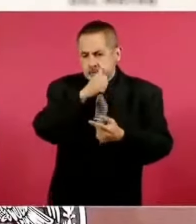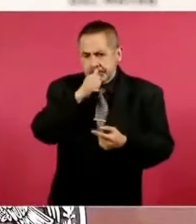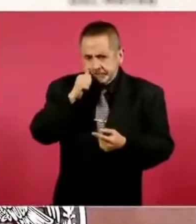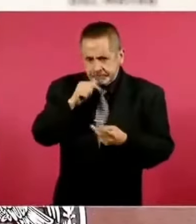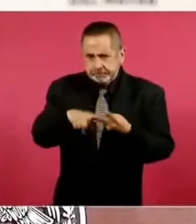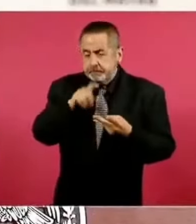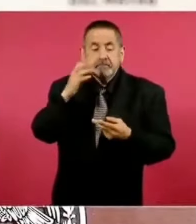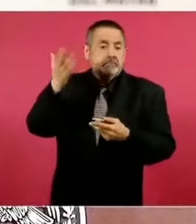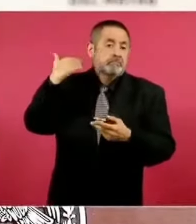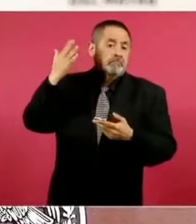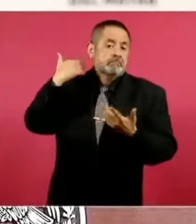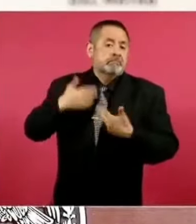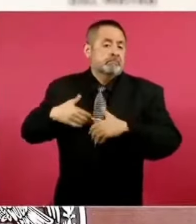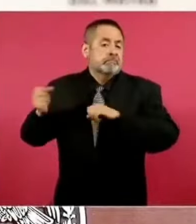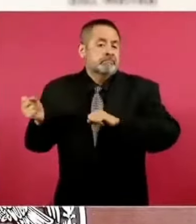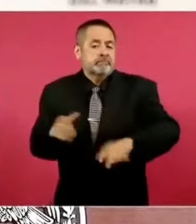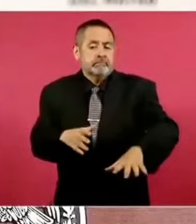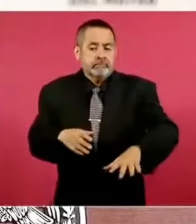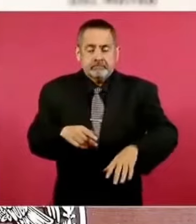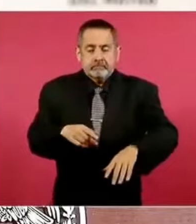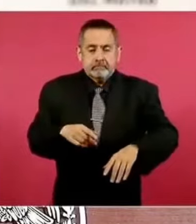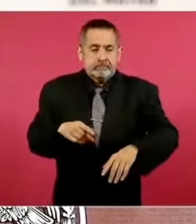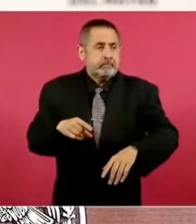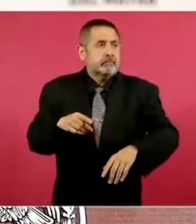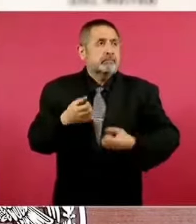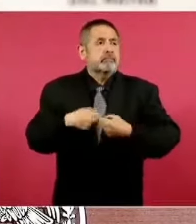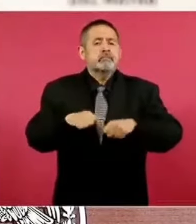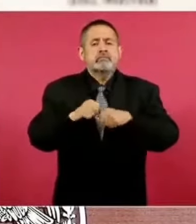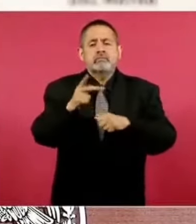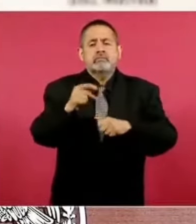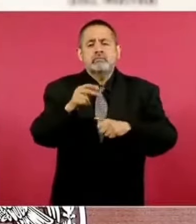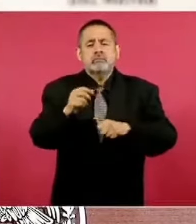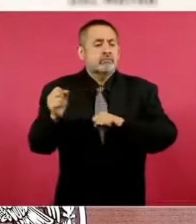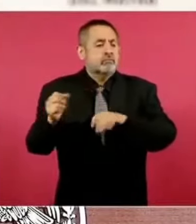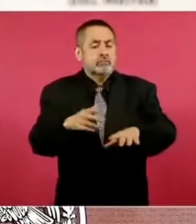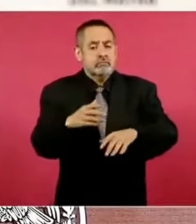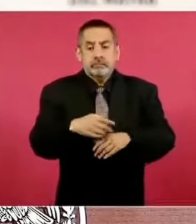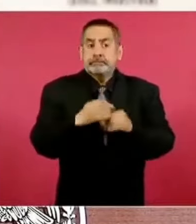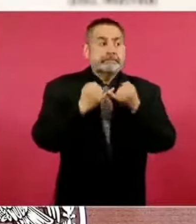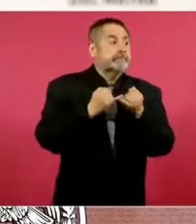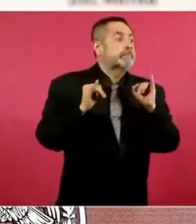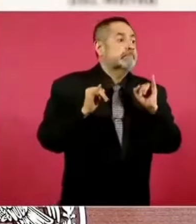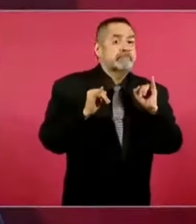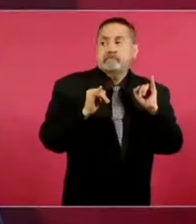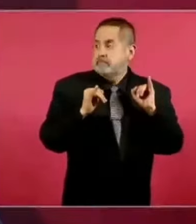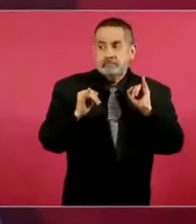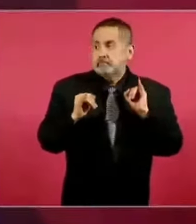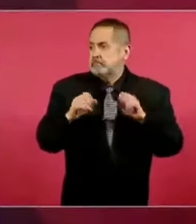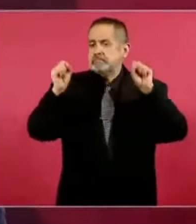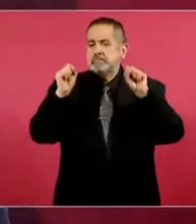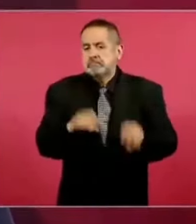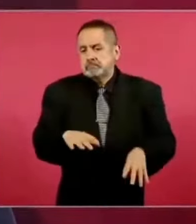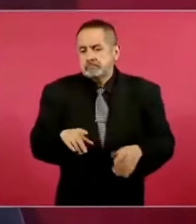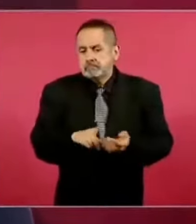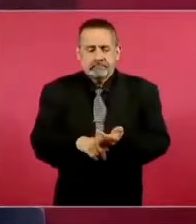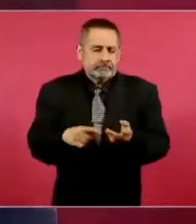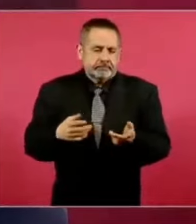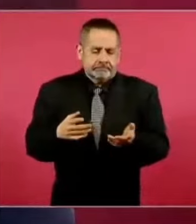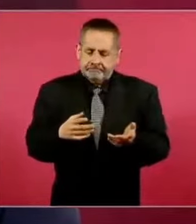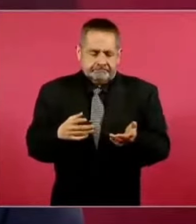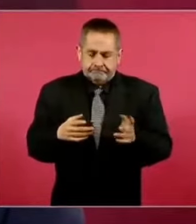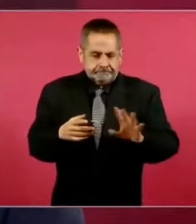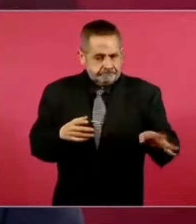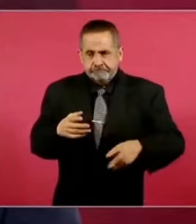hospital abandonado por el Seguro Popular durante más de cinco años, inaugurado incluso, que no estaba en funcionamiento y que entra en funcionamiento